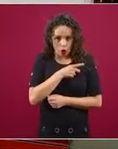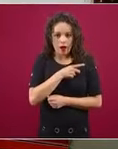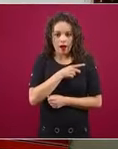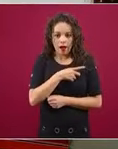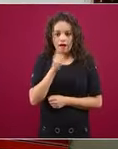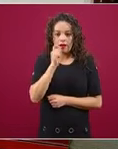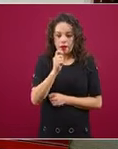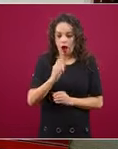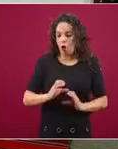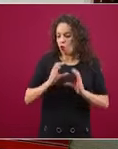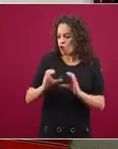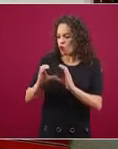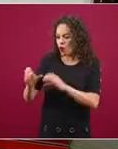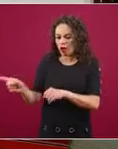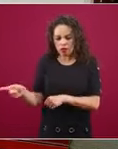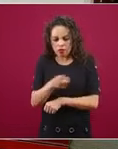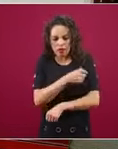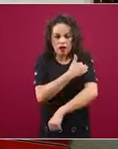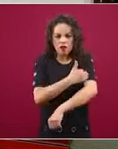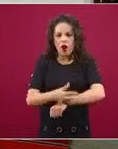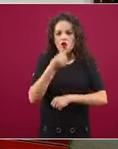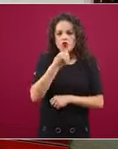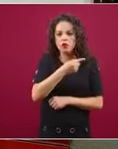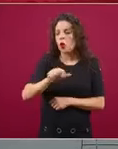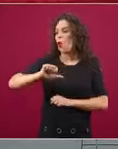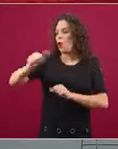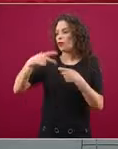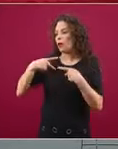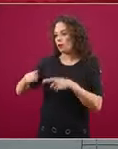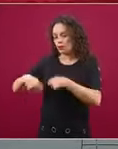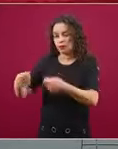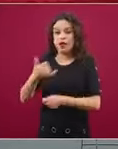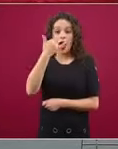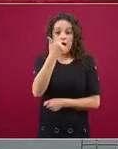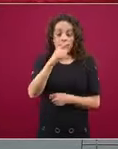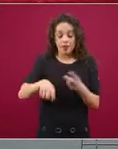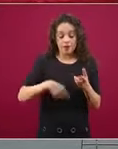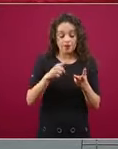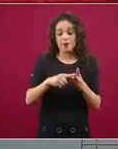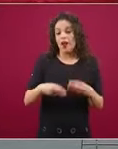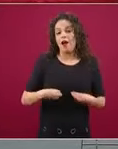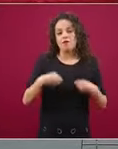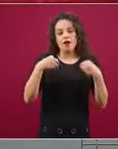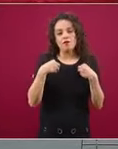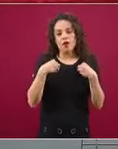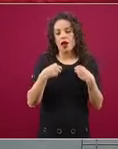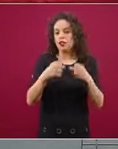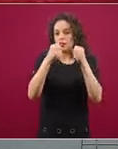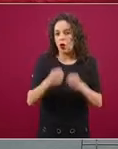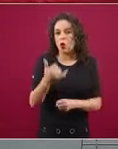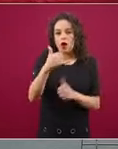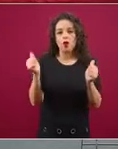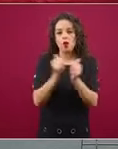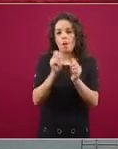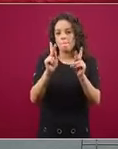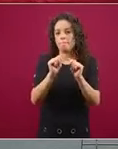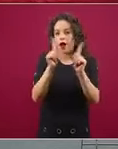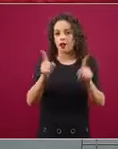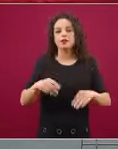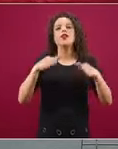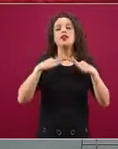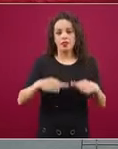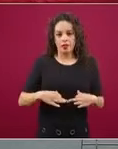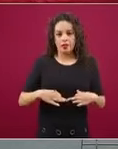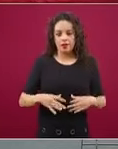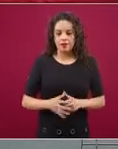en paz y seguras. Muchas gracias. Vamos a pasar con… adelante. Víctor.